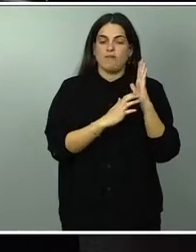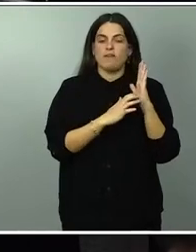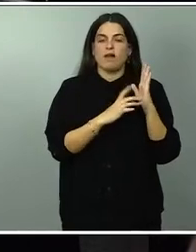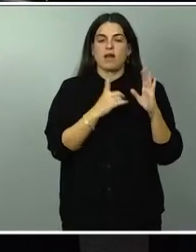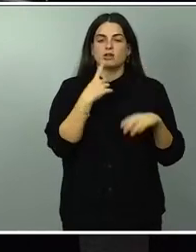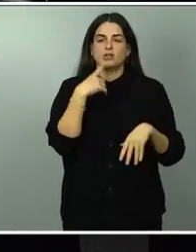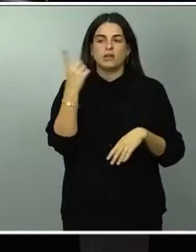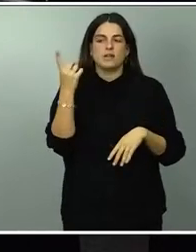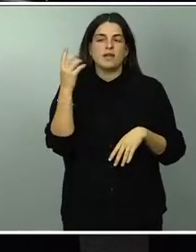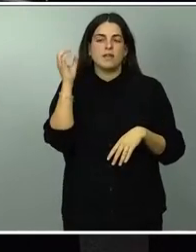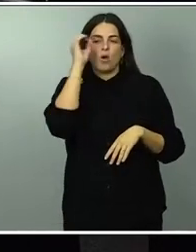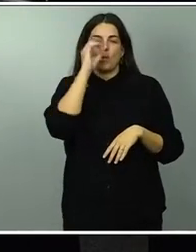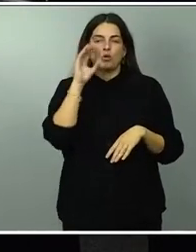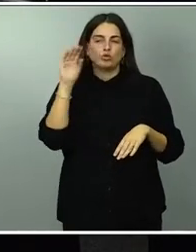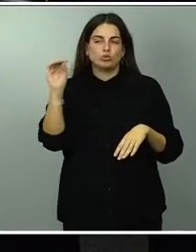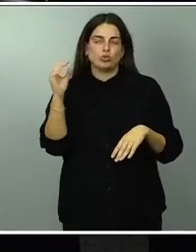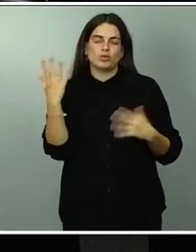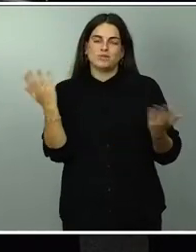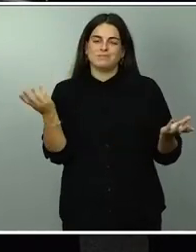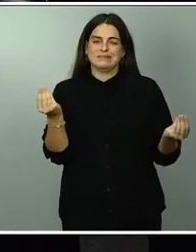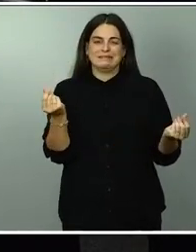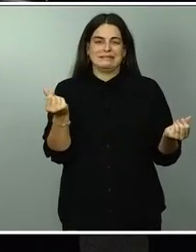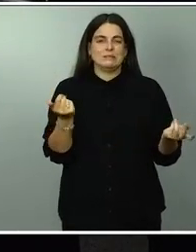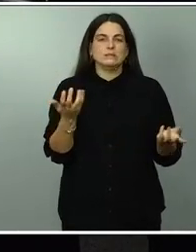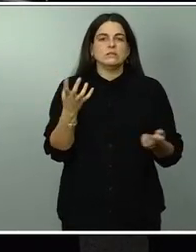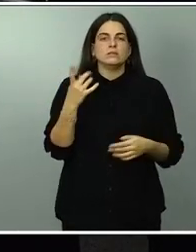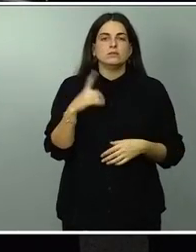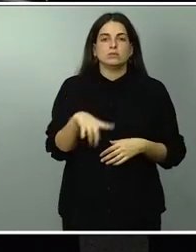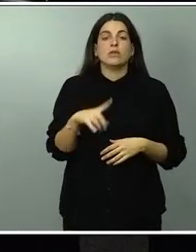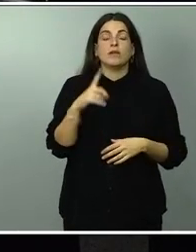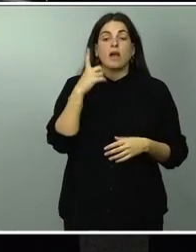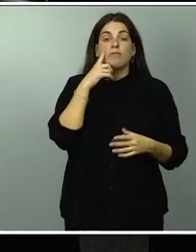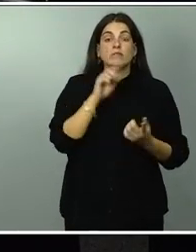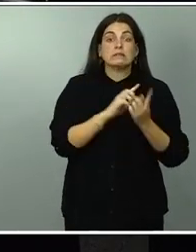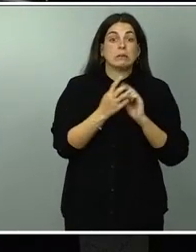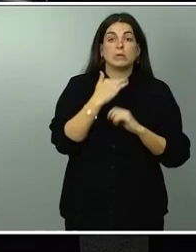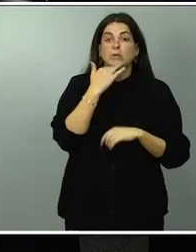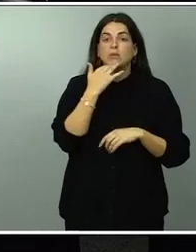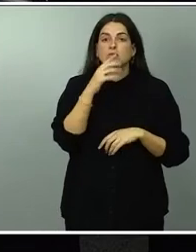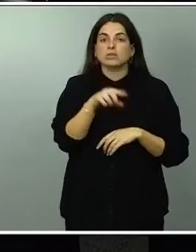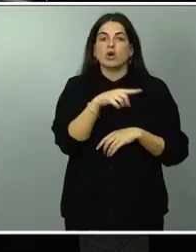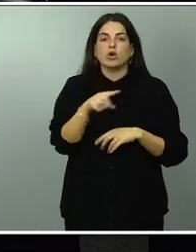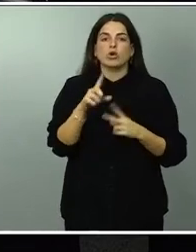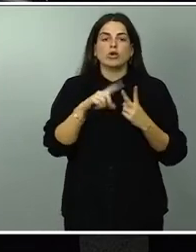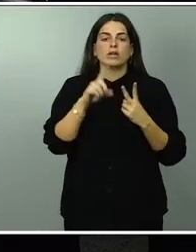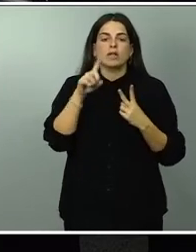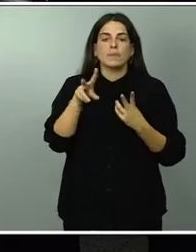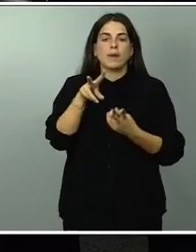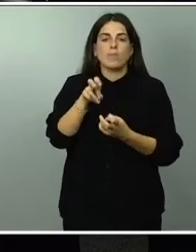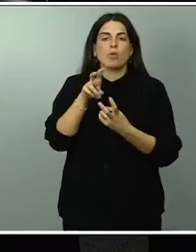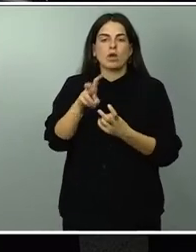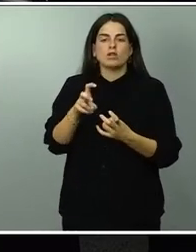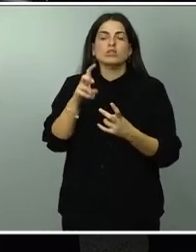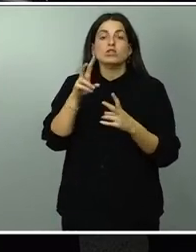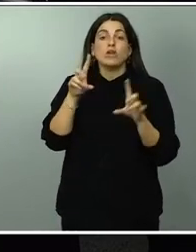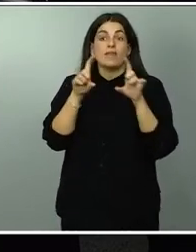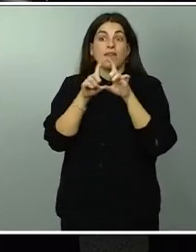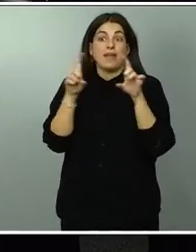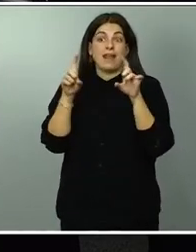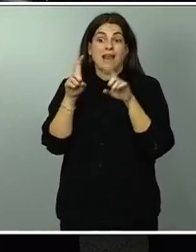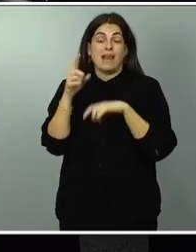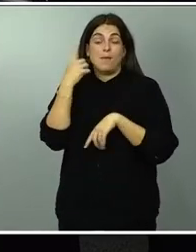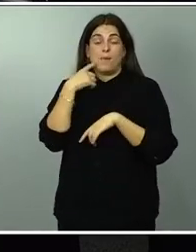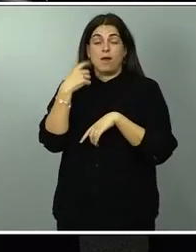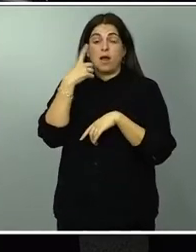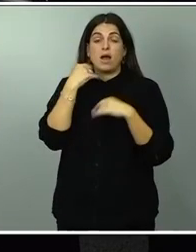les ha dejado satisfechos y luego quería saber si están observando la repercusión de los impuestos a banca y energéticas que algunos expertos están viendo